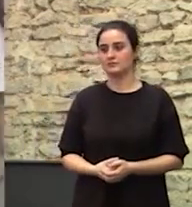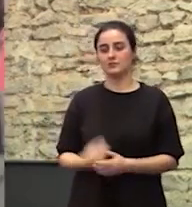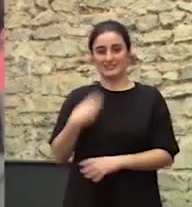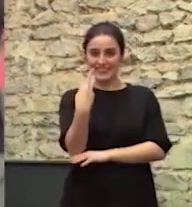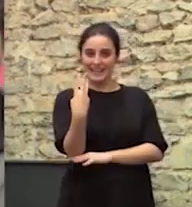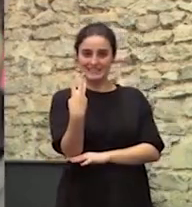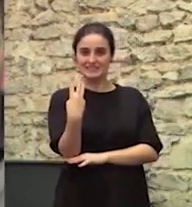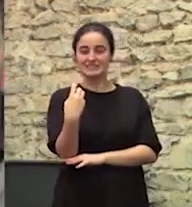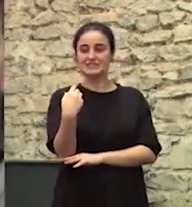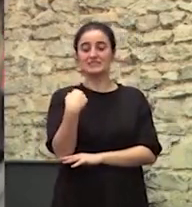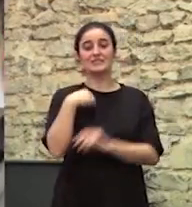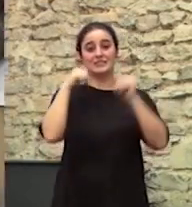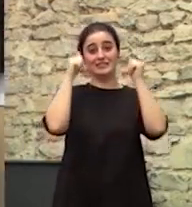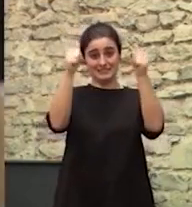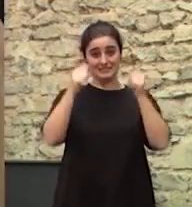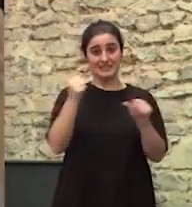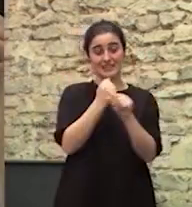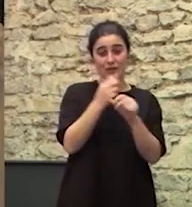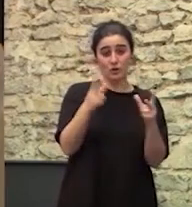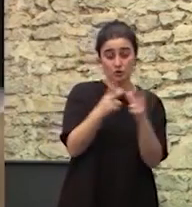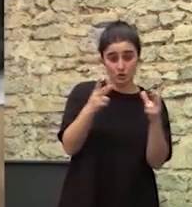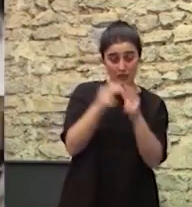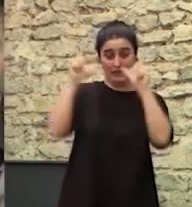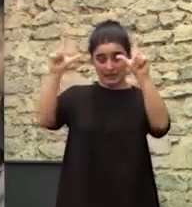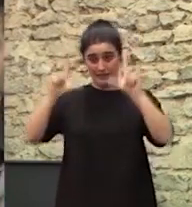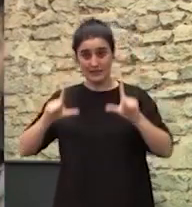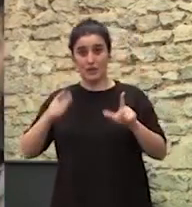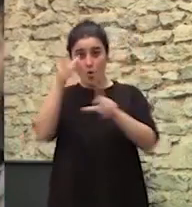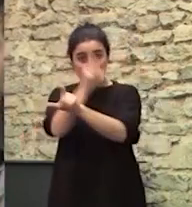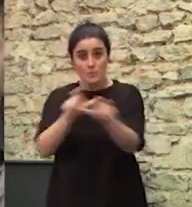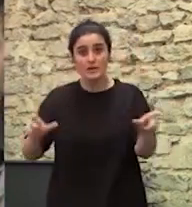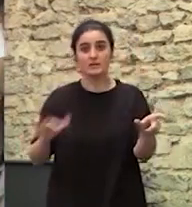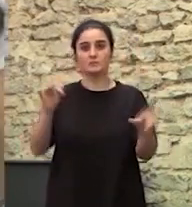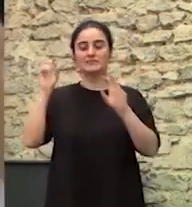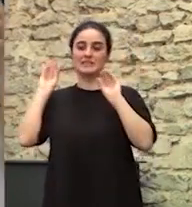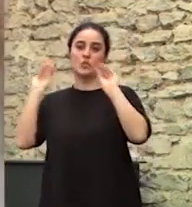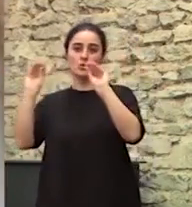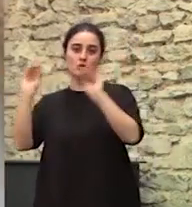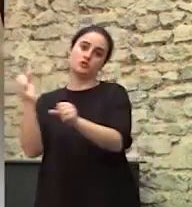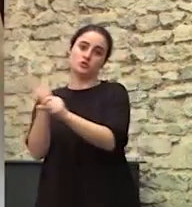Yo tengo tres Soy diplomada en trabajo social Licenciada en humanidades Y soy educadora social